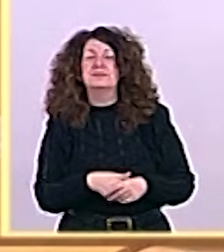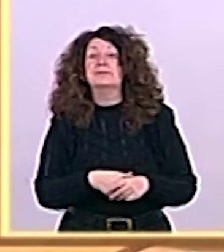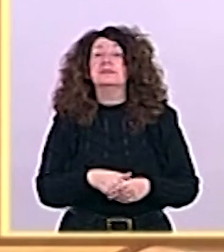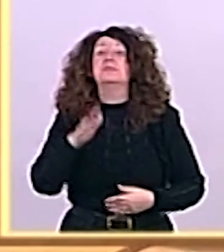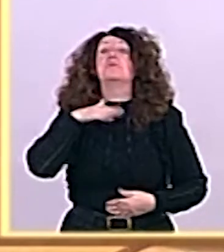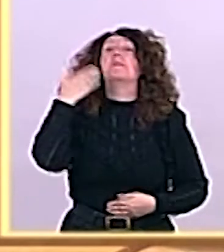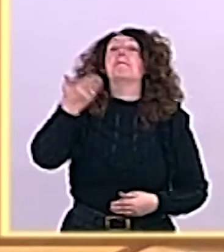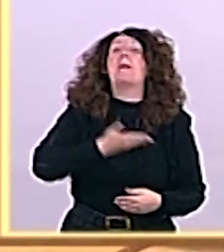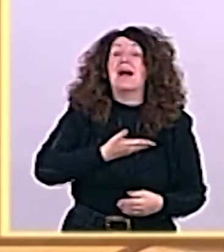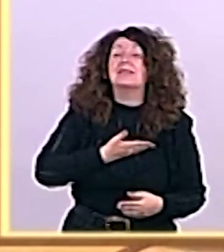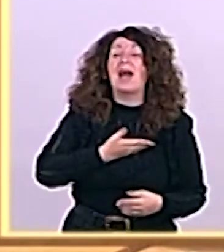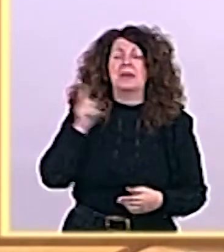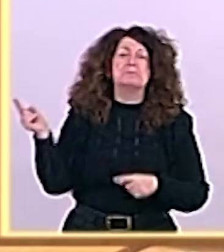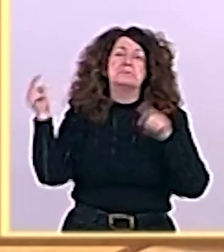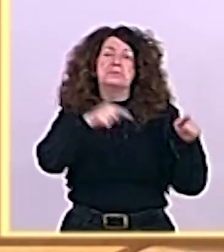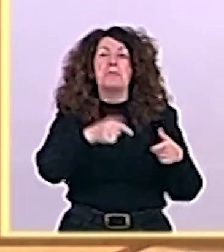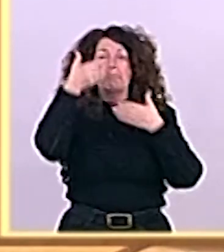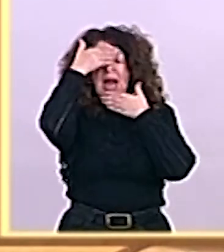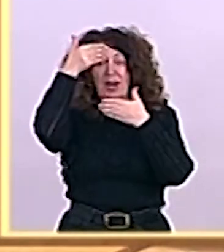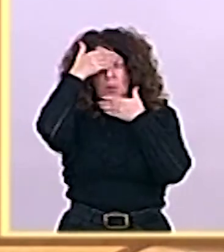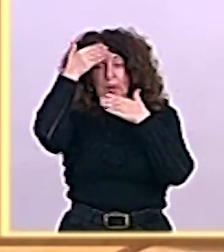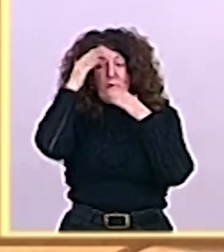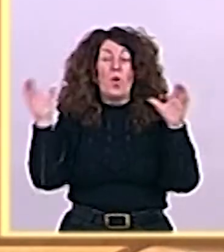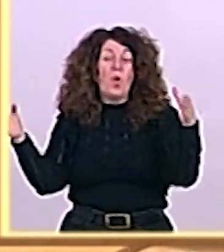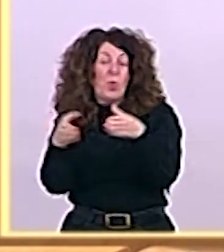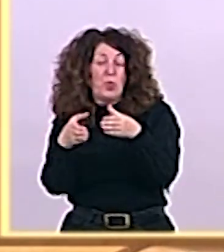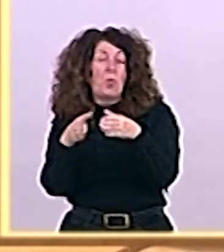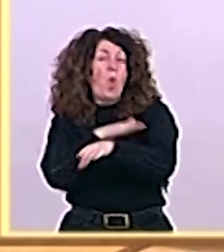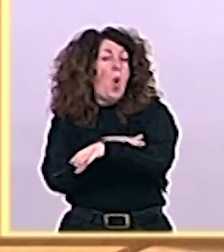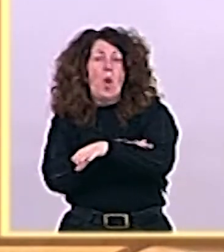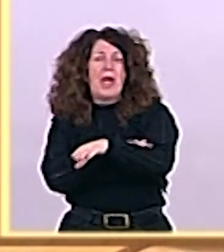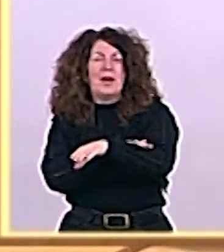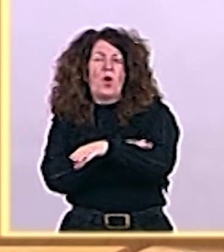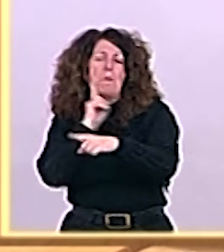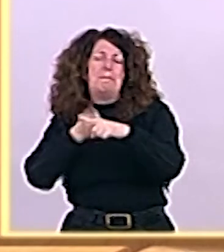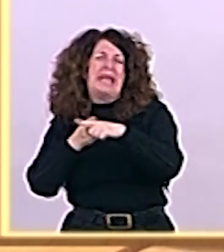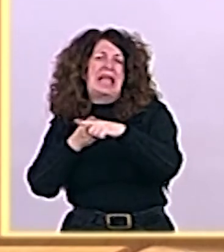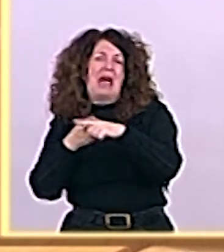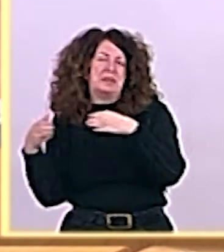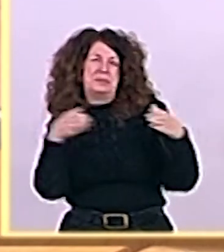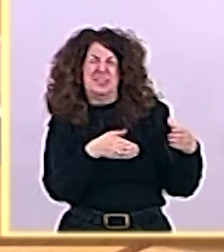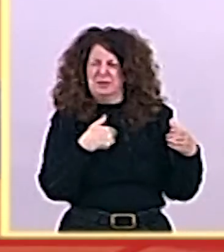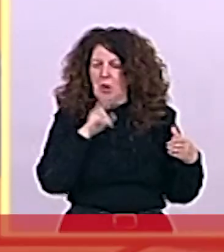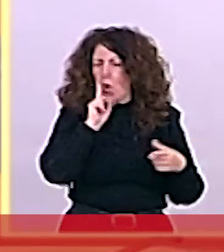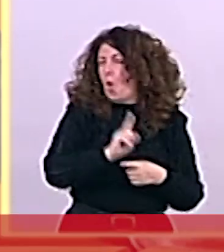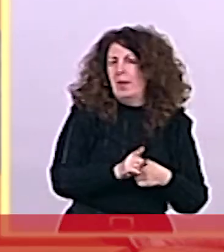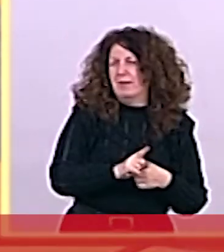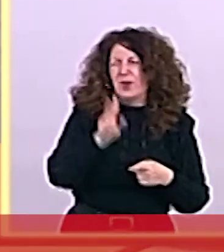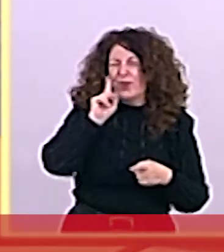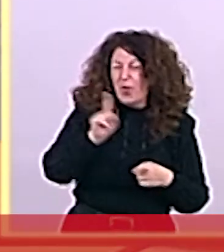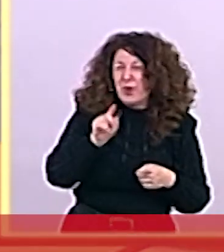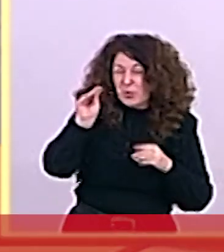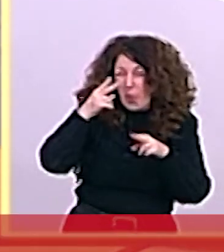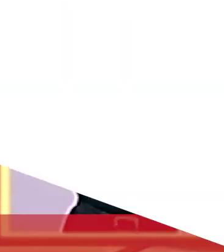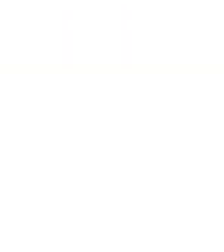ausente. De verdad, yo no soy capaz de ver el beneficio para España en su política con Marruecos. Usted sabrá y la historia,